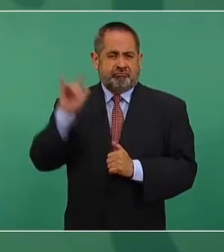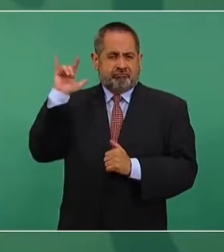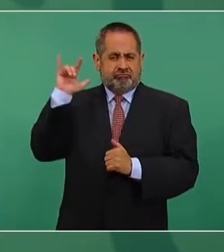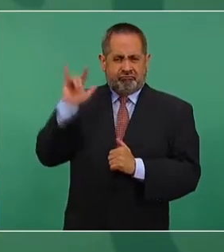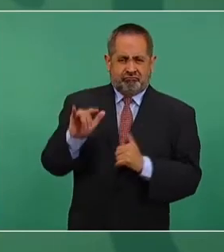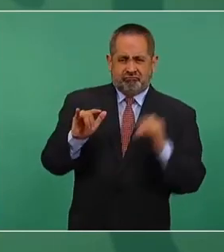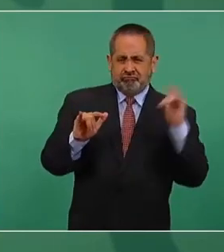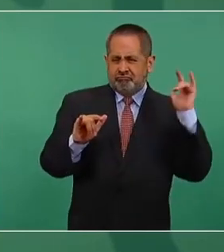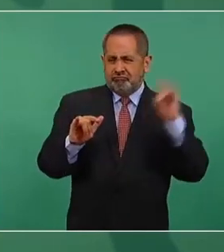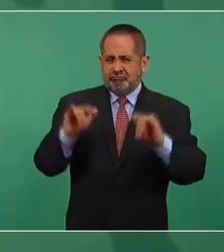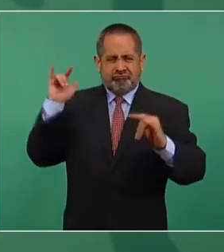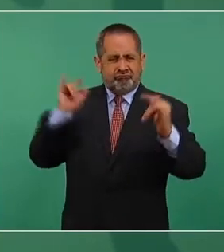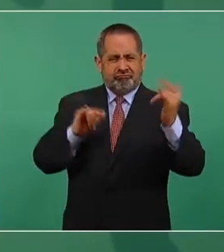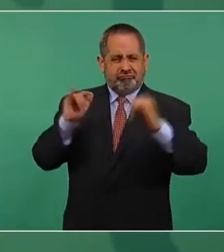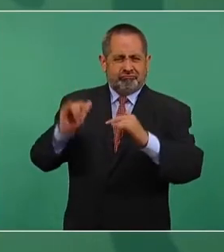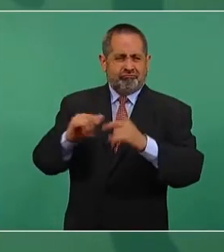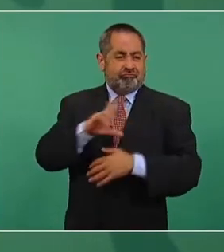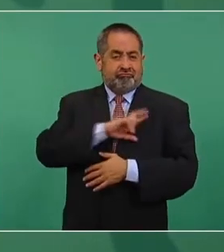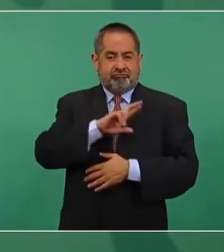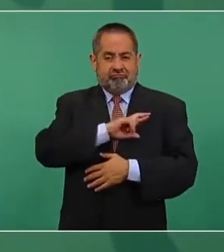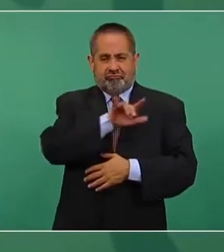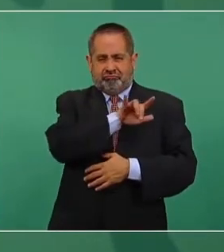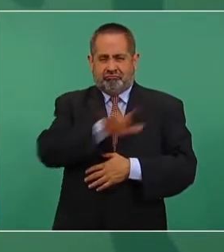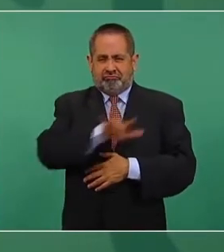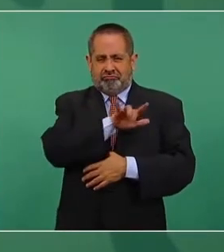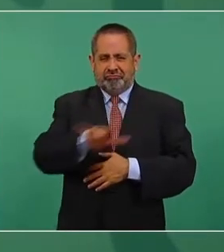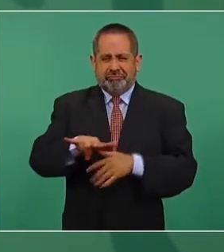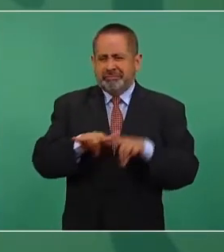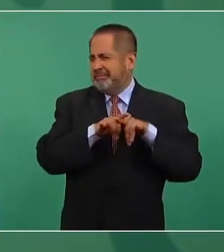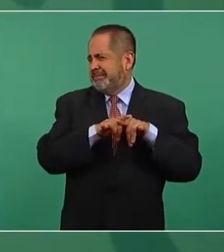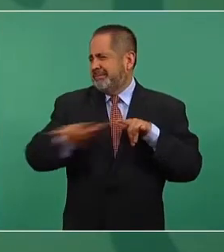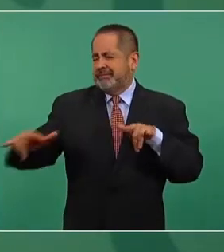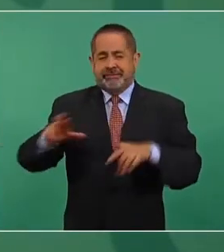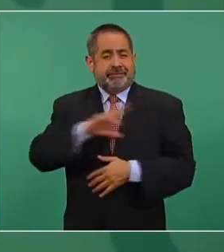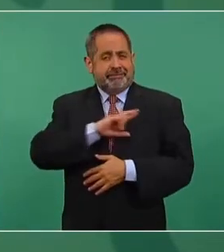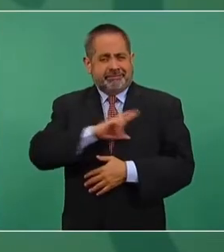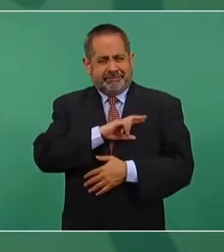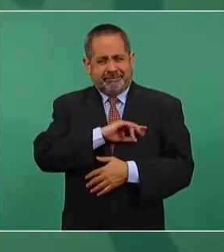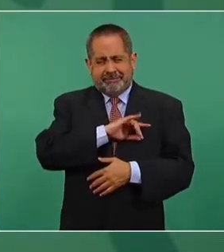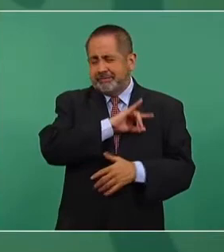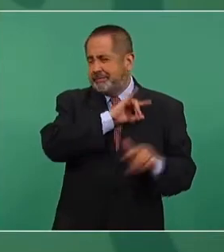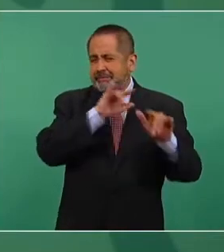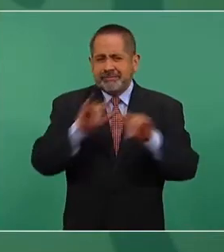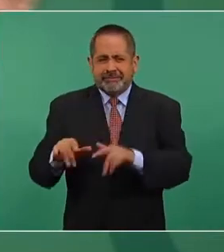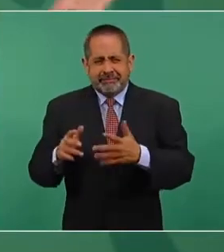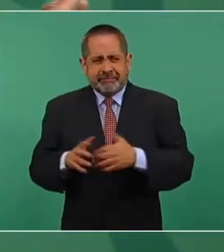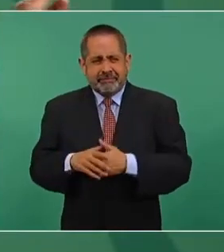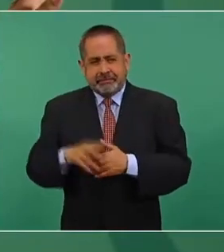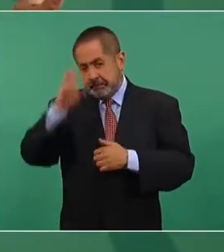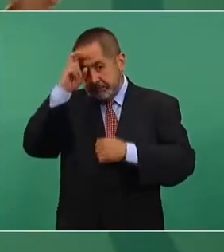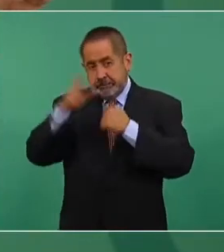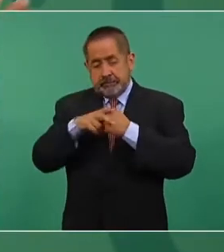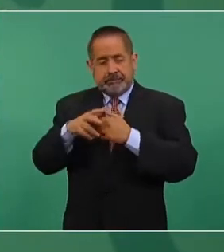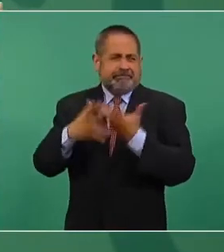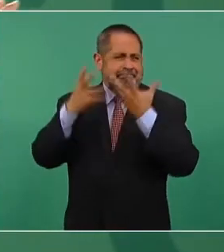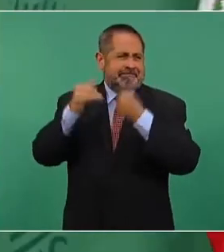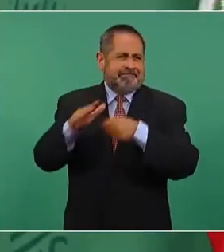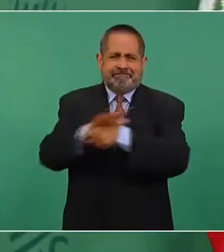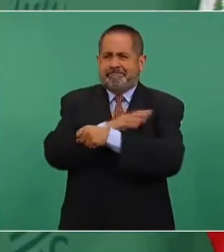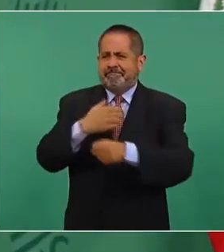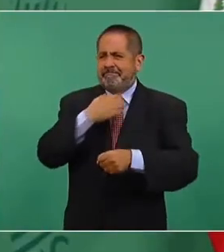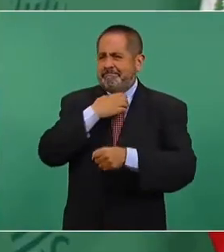particulares, se llena de aviones. Estaba Europa llena de aviones,